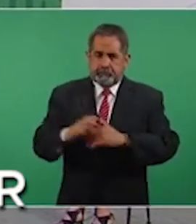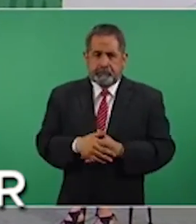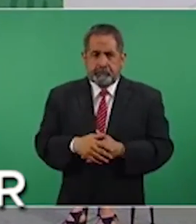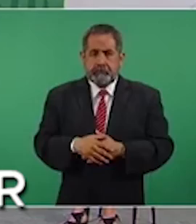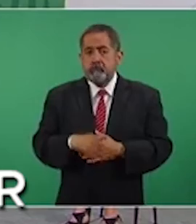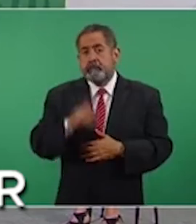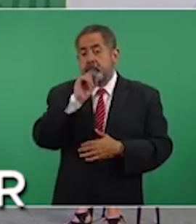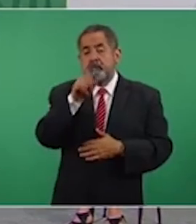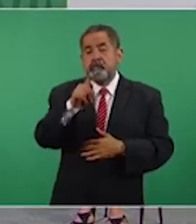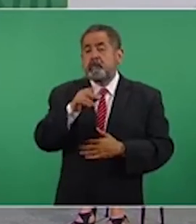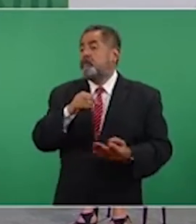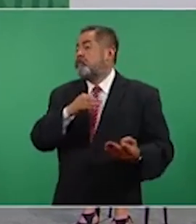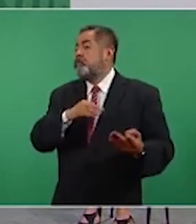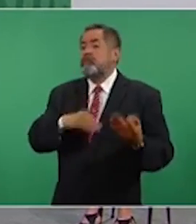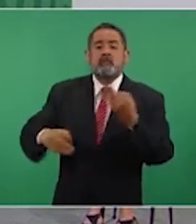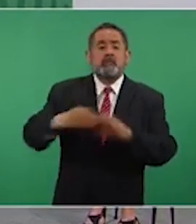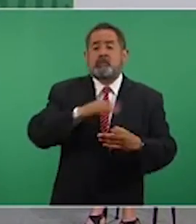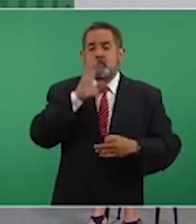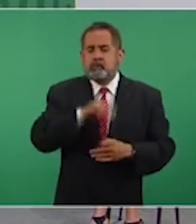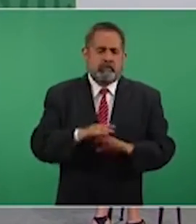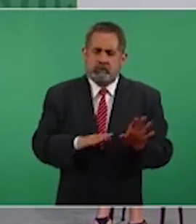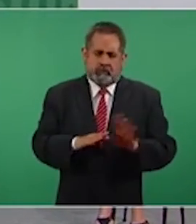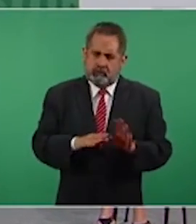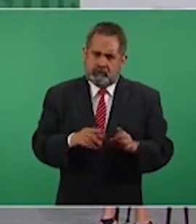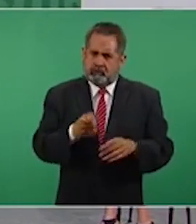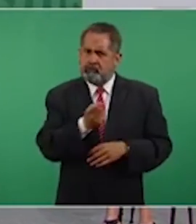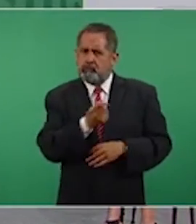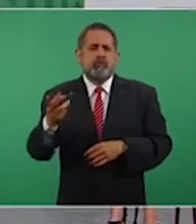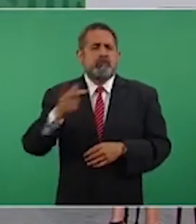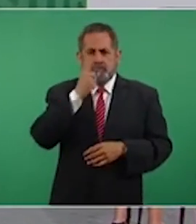generalizar, porque hay buenos policías,